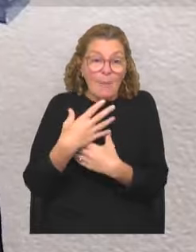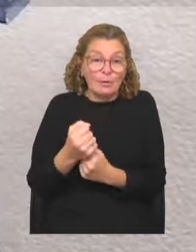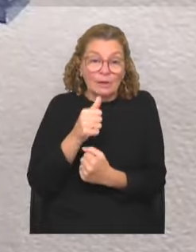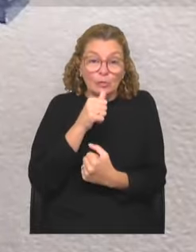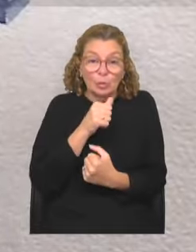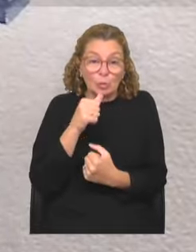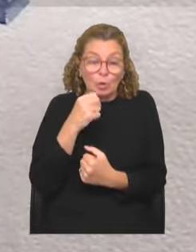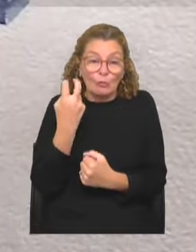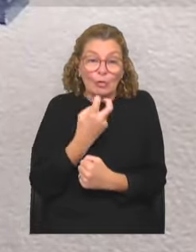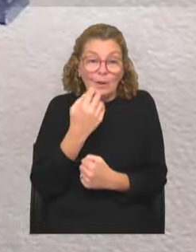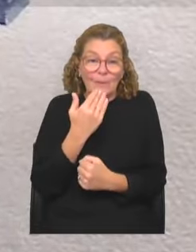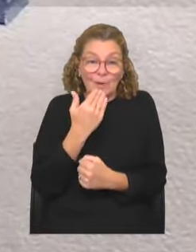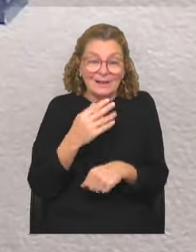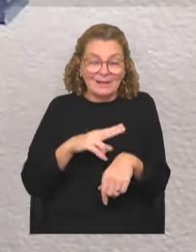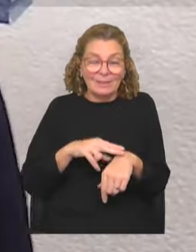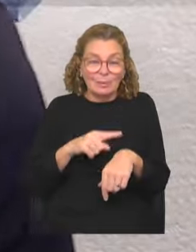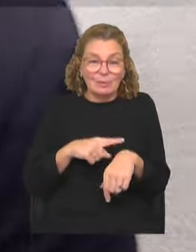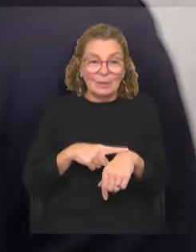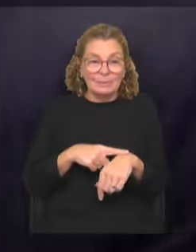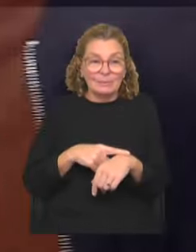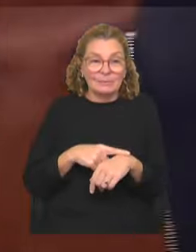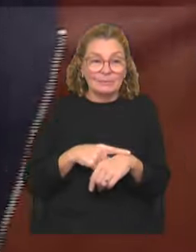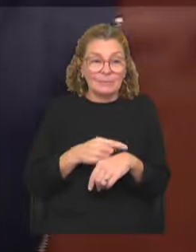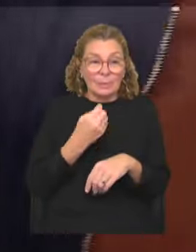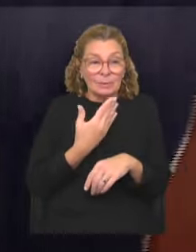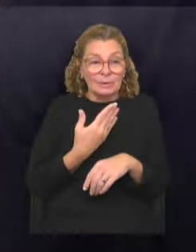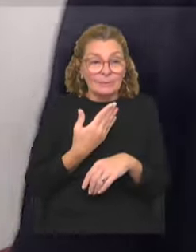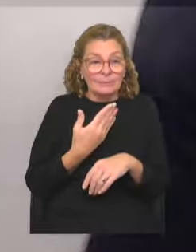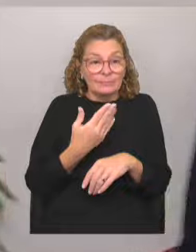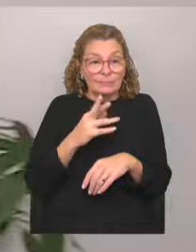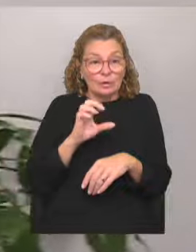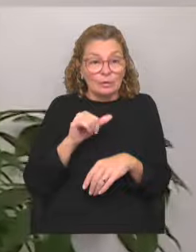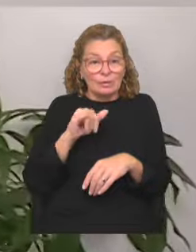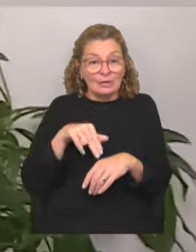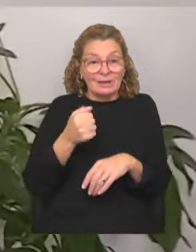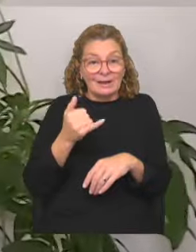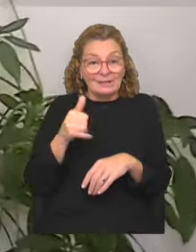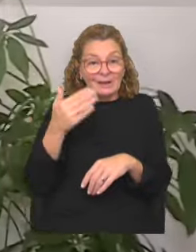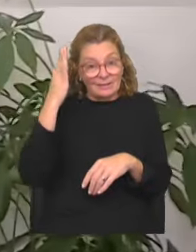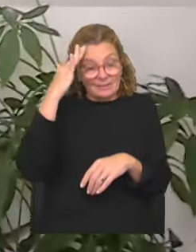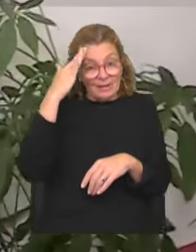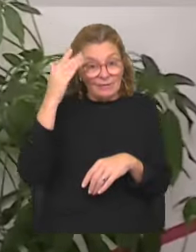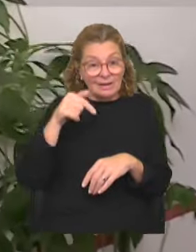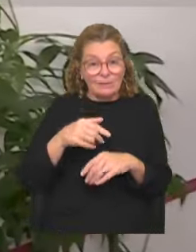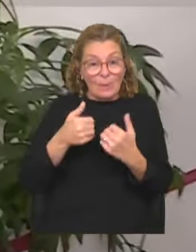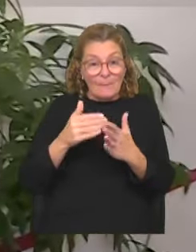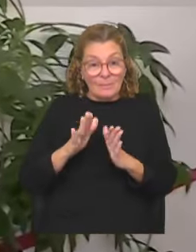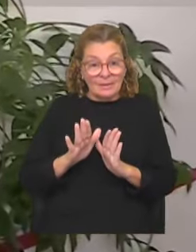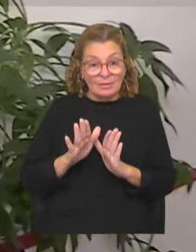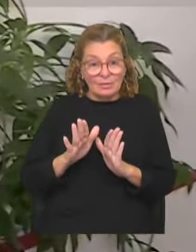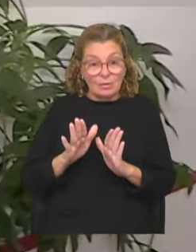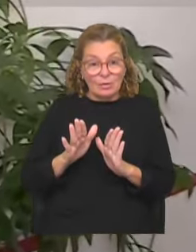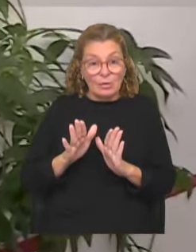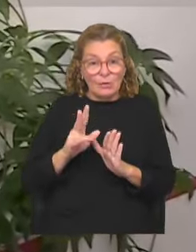soluciones. Muchas gracias por tu tiempo. No, por favor, ustedes. Bueno, Rosina, ya saben, este plan piloto que se puso en marcha está